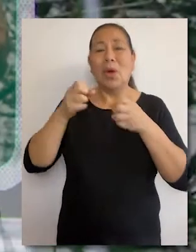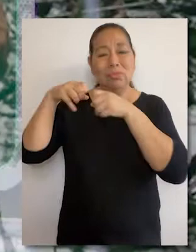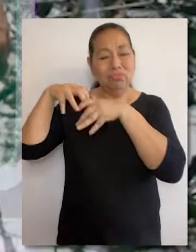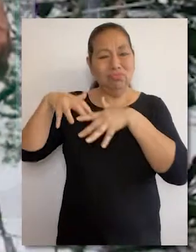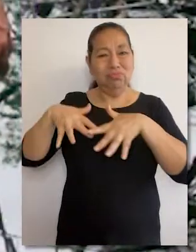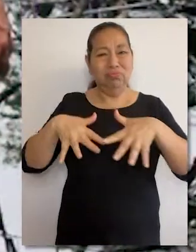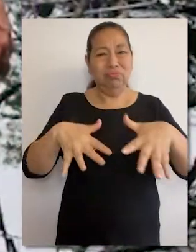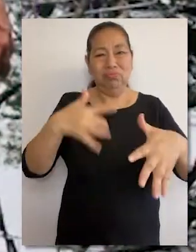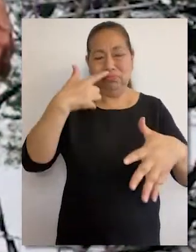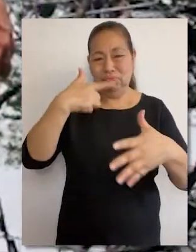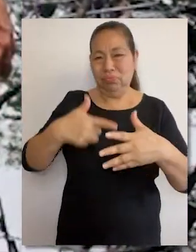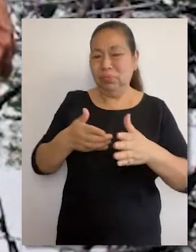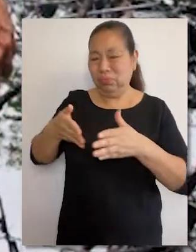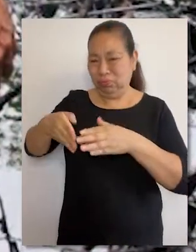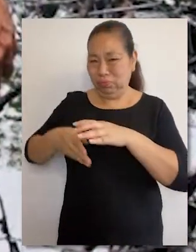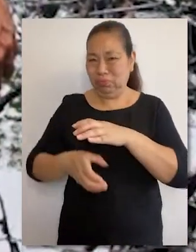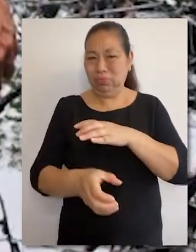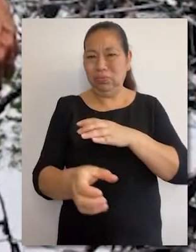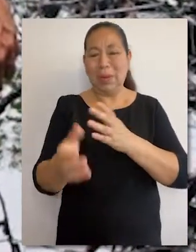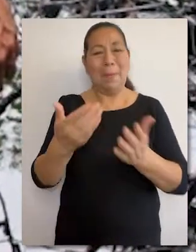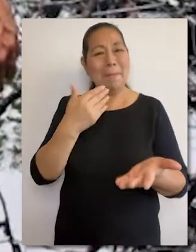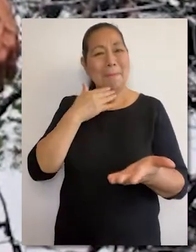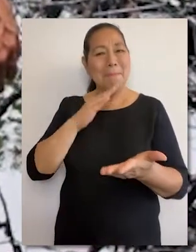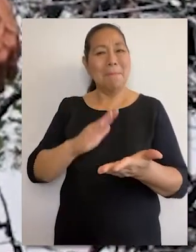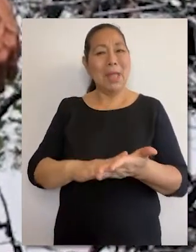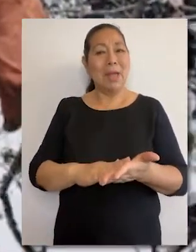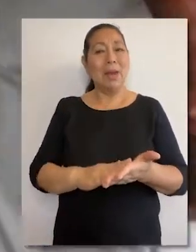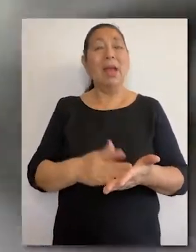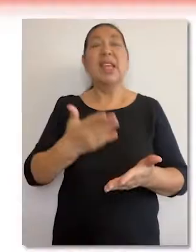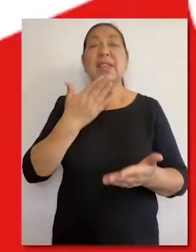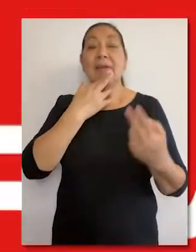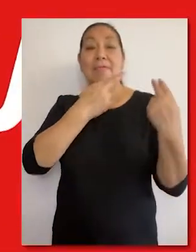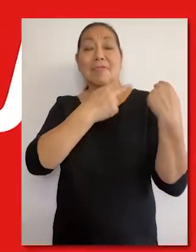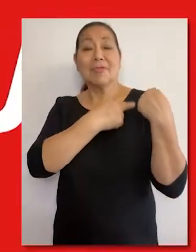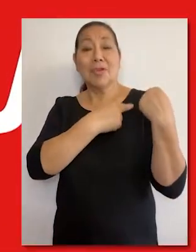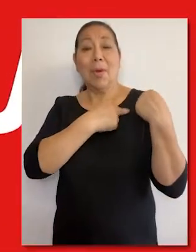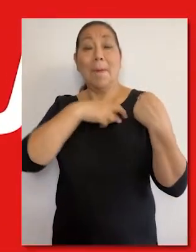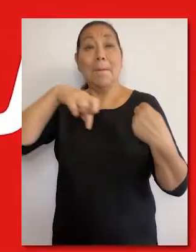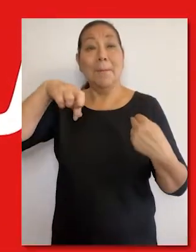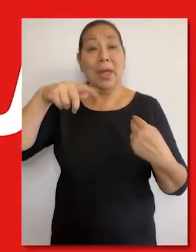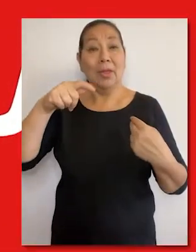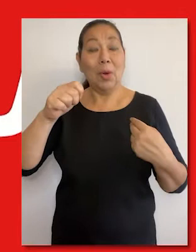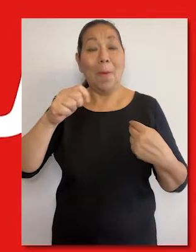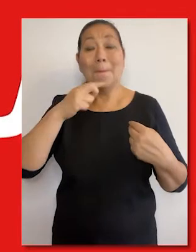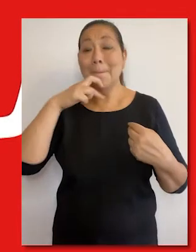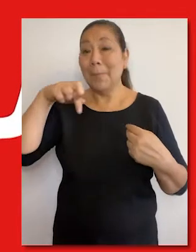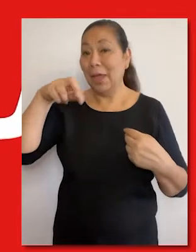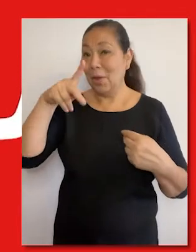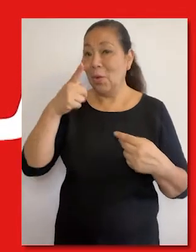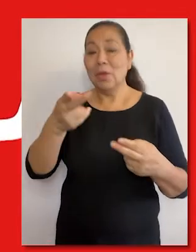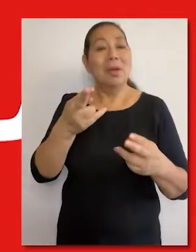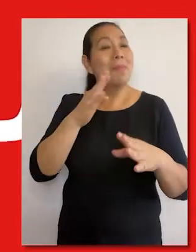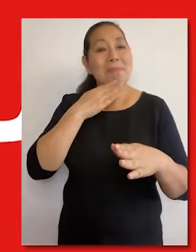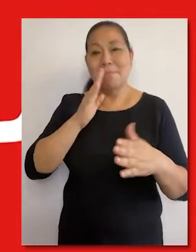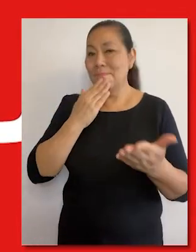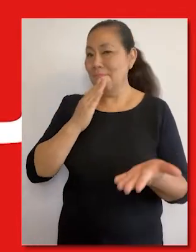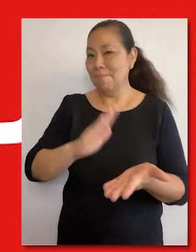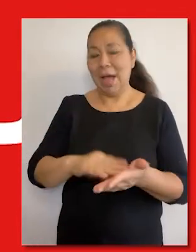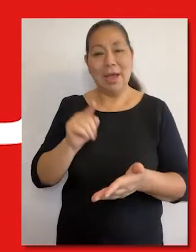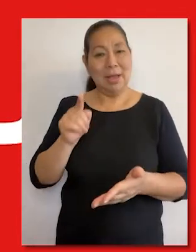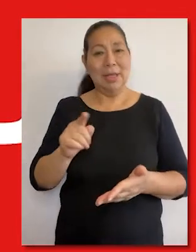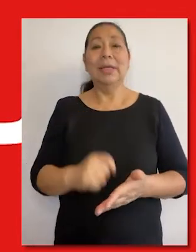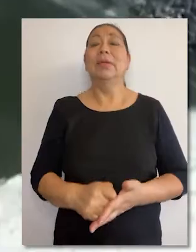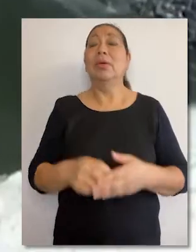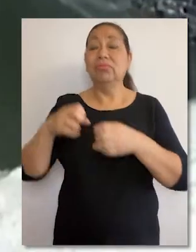afectadas por un derrame de petróleo del oleoducto norperuano, y ordenó a PetroPerú que cumpla con compensar los daños ocasionados.